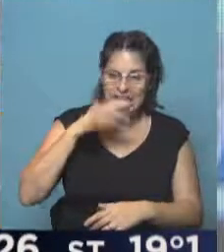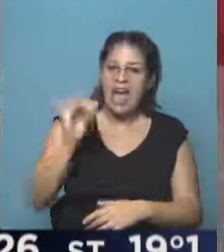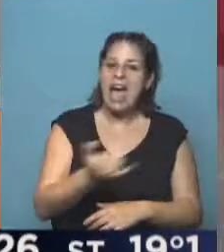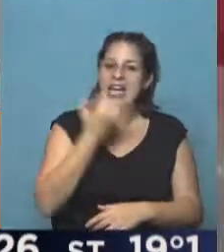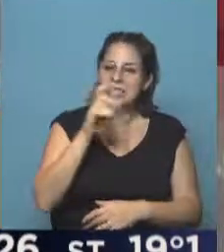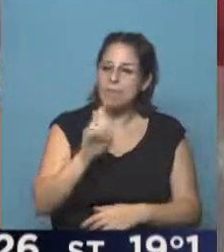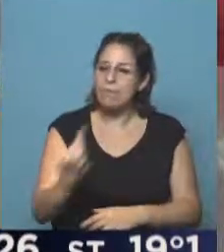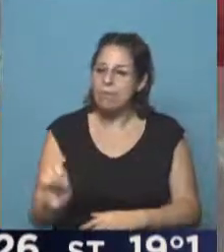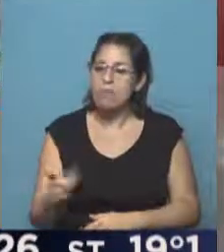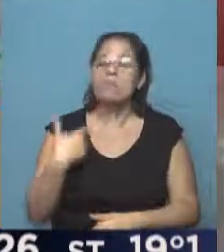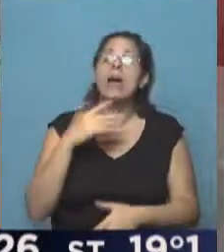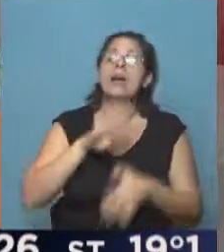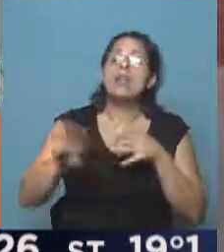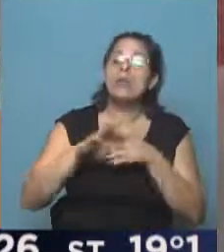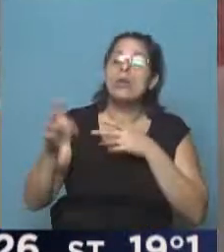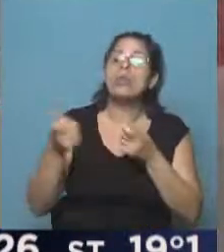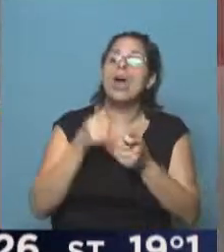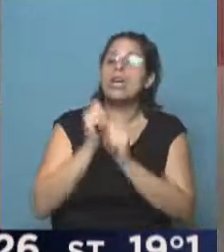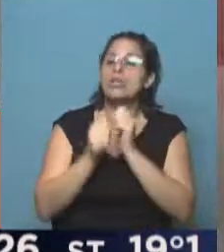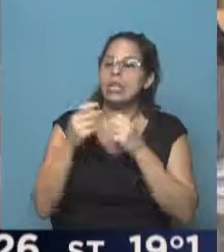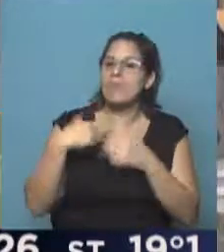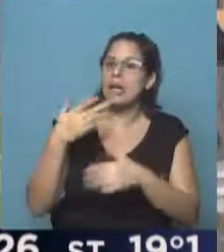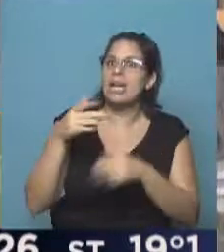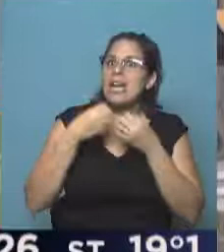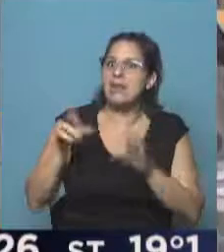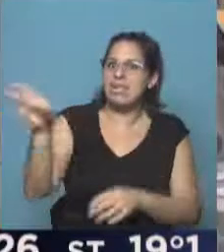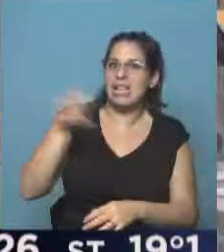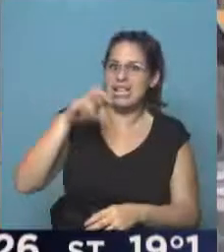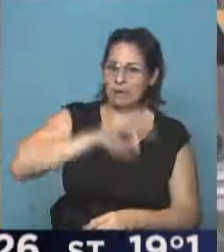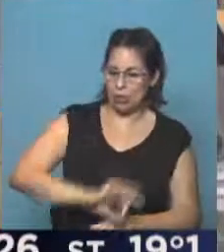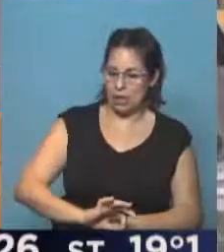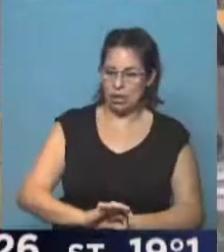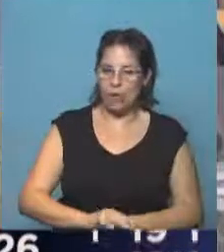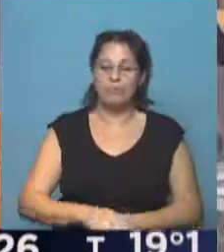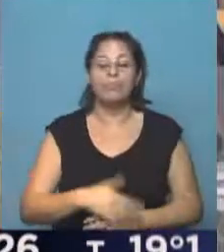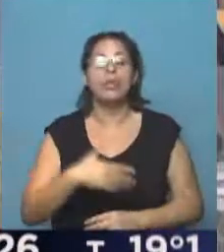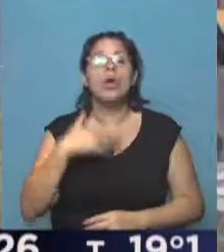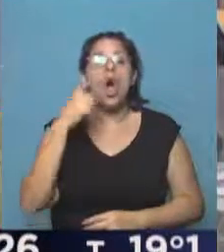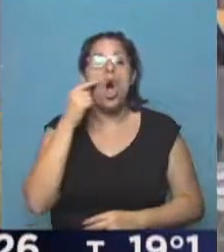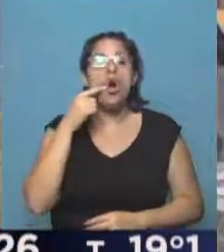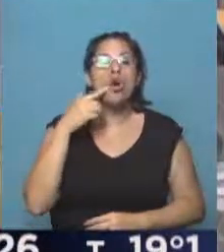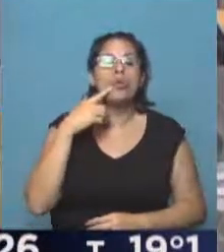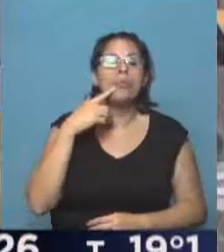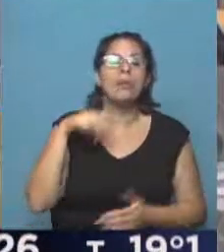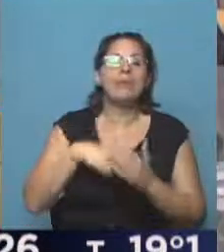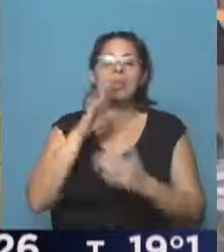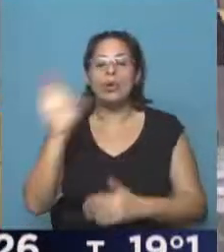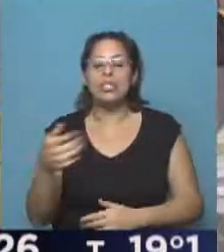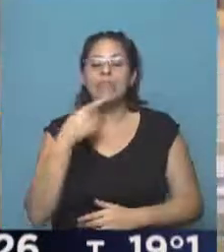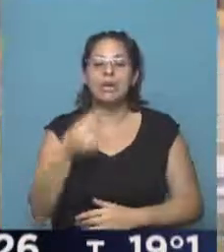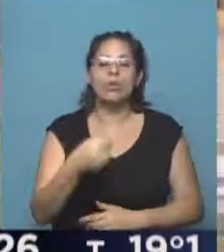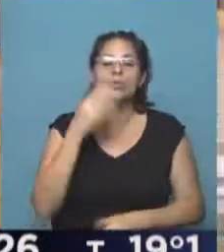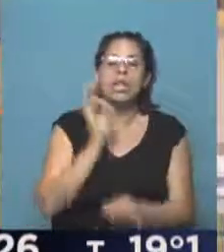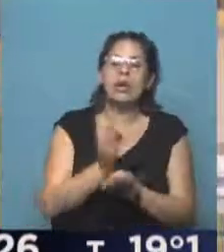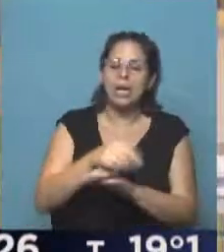términos de la reparación histórica para poder empezar a cobrar. Bueno, José Sebastián Guzmán, de Claypole, provincia de Buenos Aires, consulta por la escolaridad de